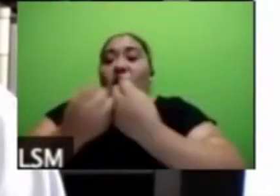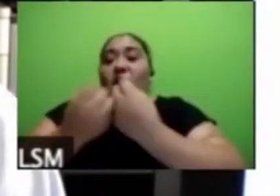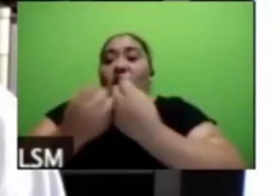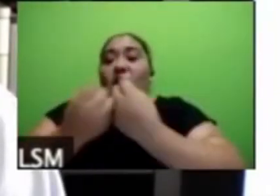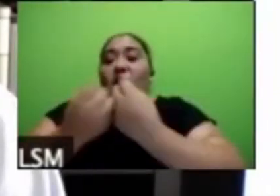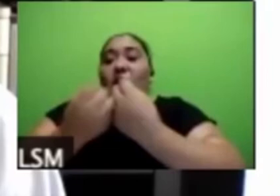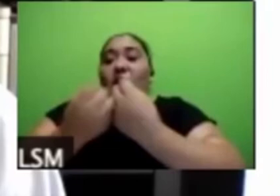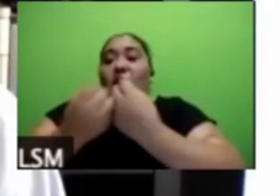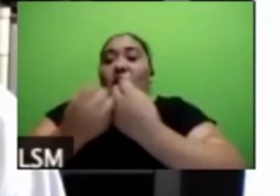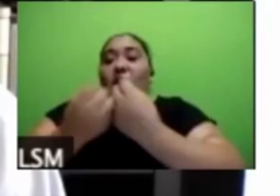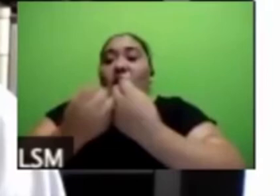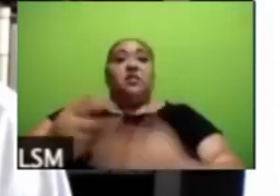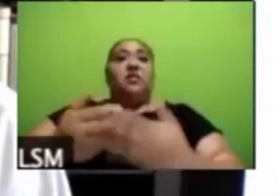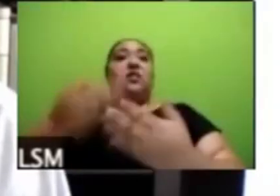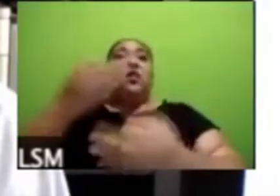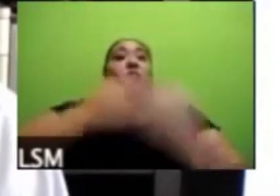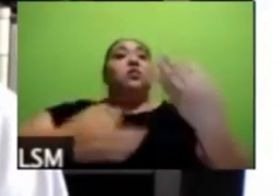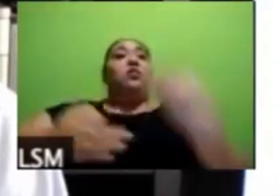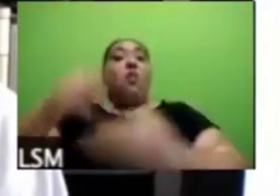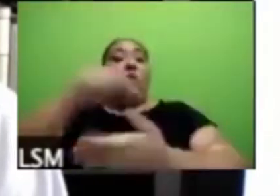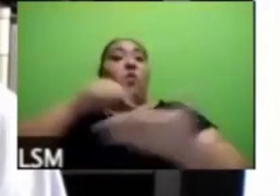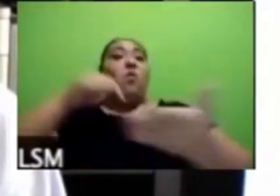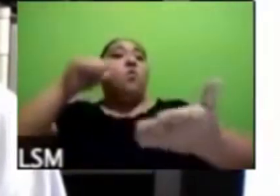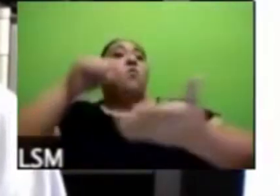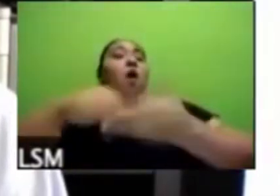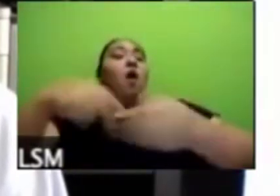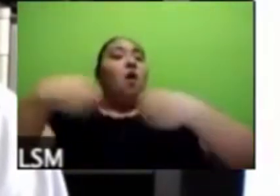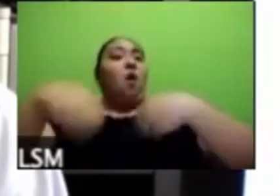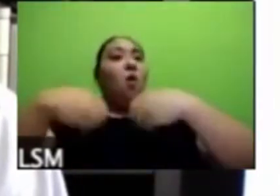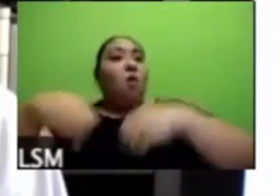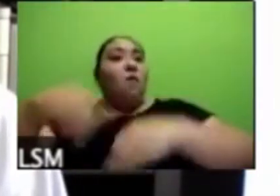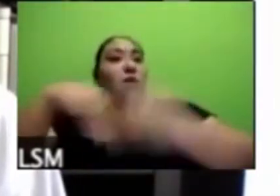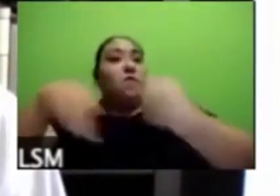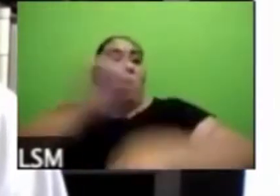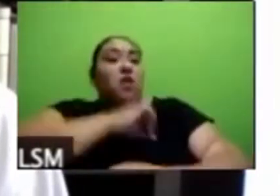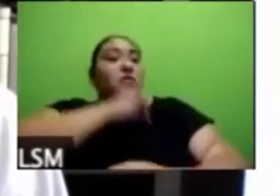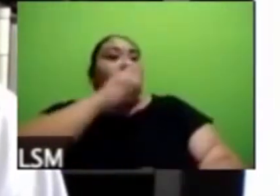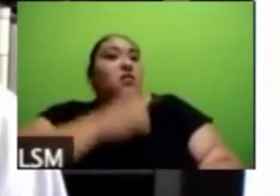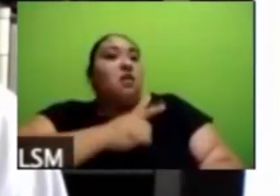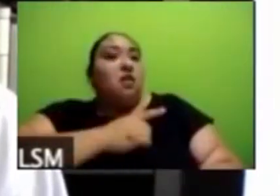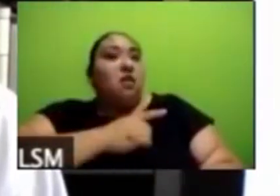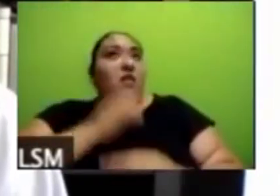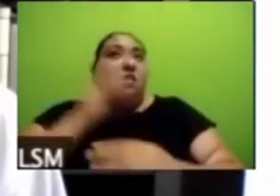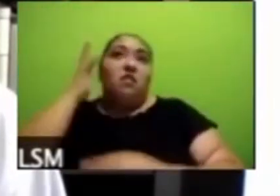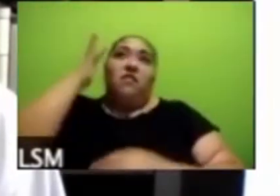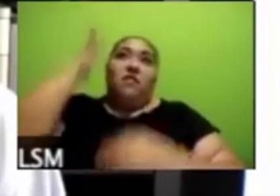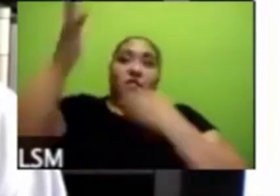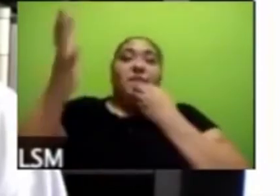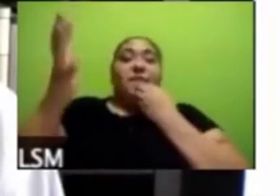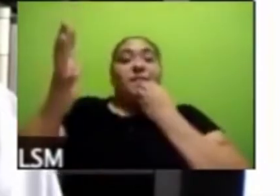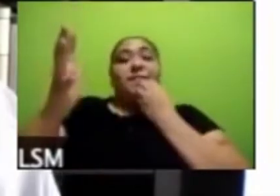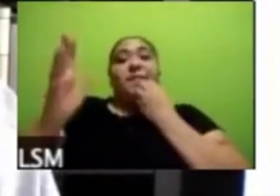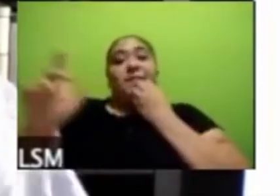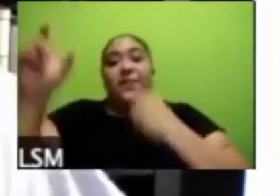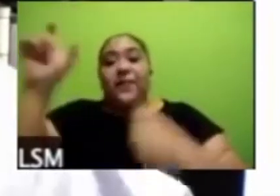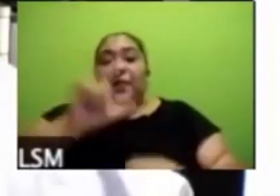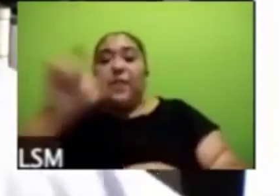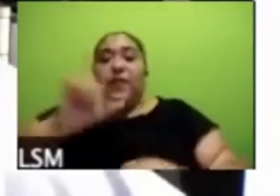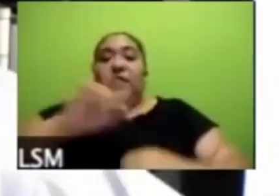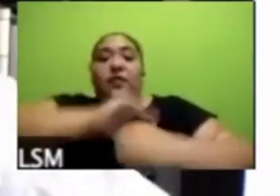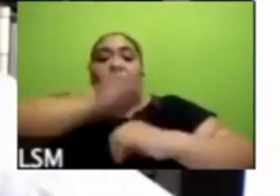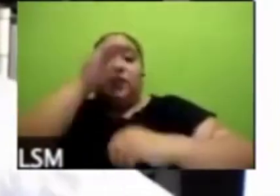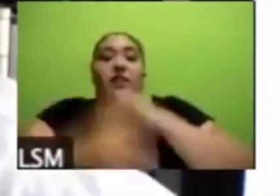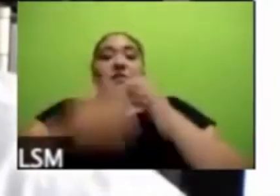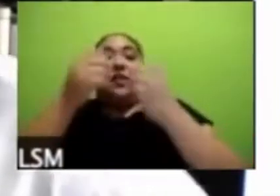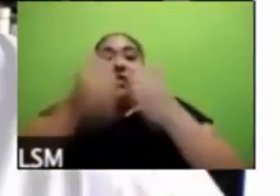el lugar que va a ocupar la salud una vez que pues hayamos superado digamos esta situación